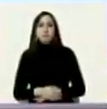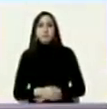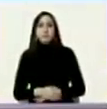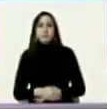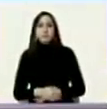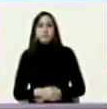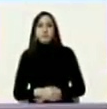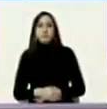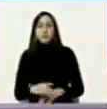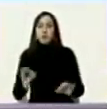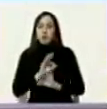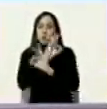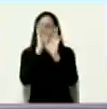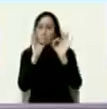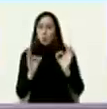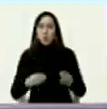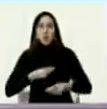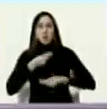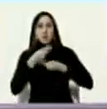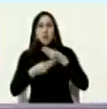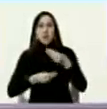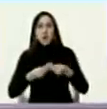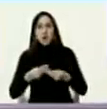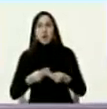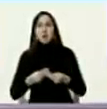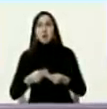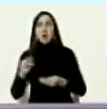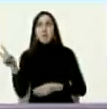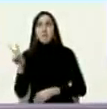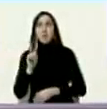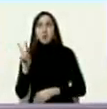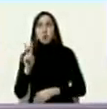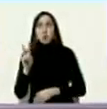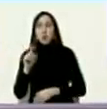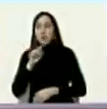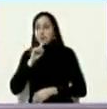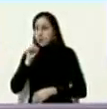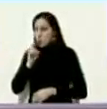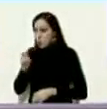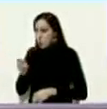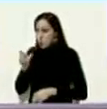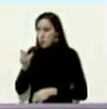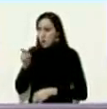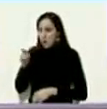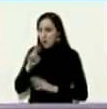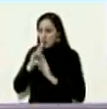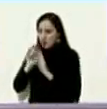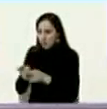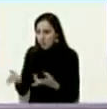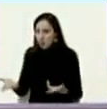este modelo que se le aplicó a Venezuela Jessica si tú estudias